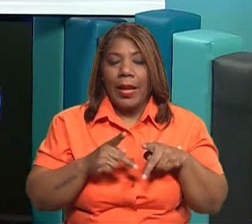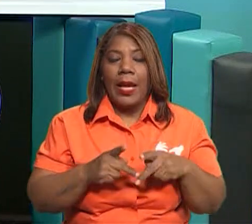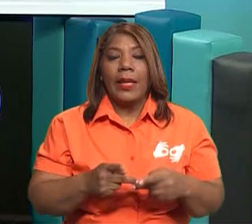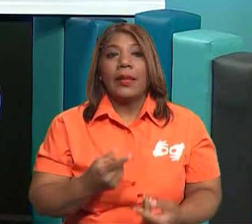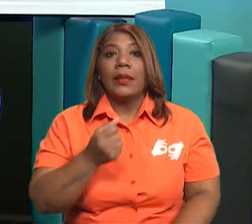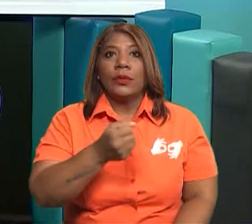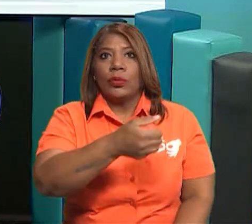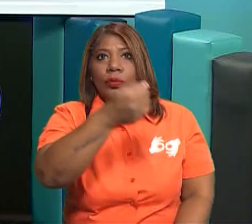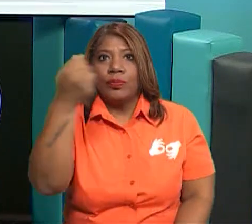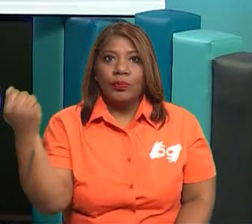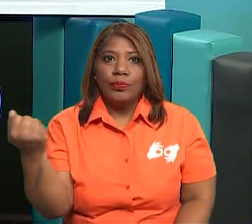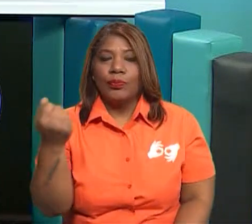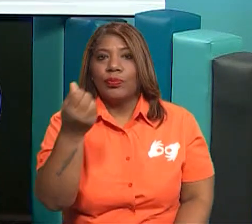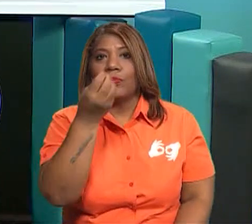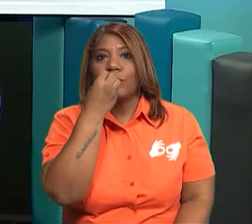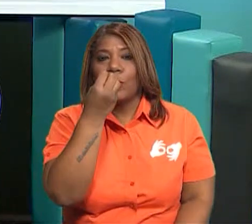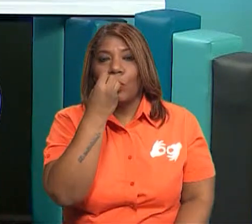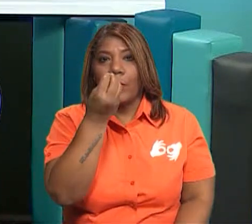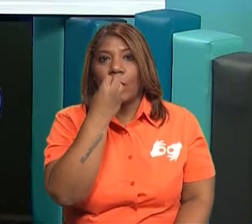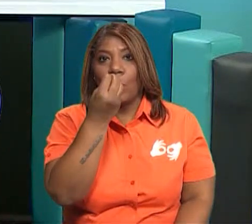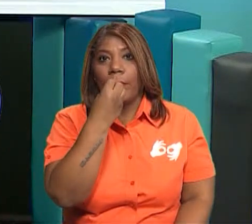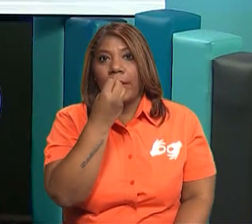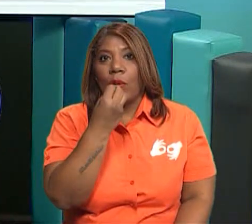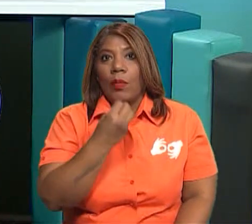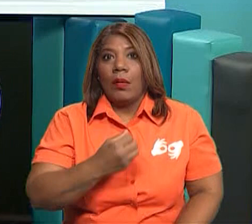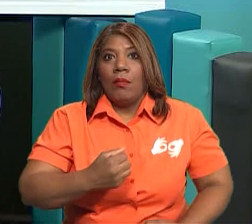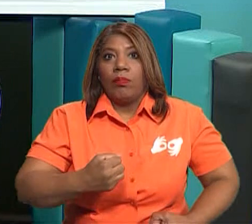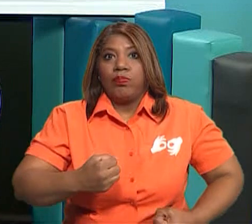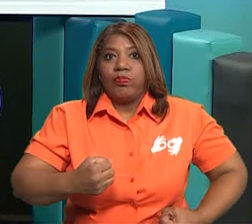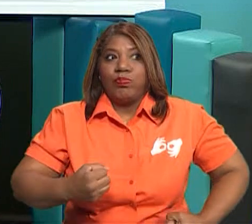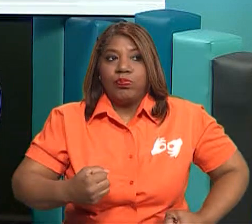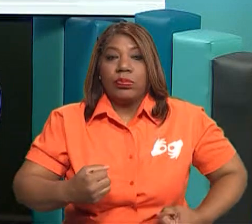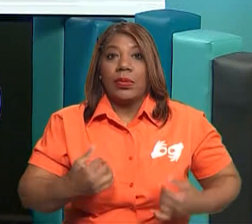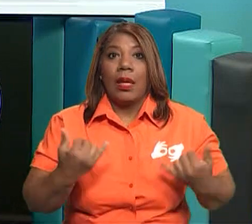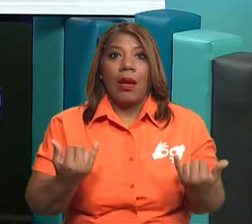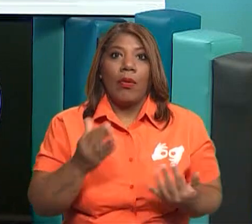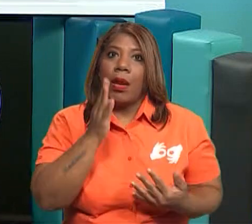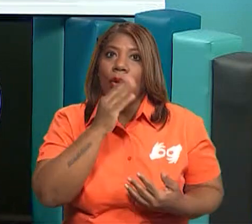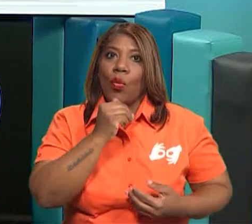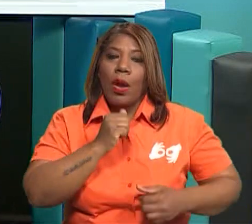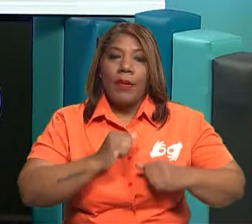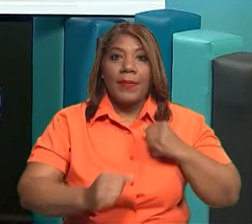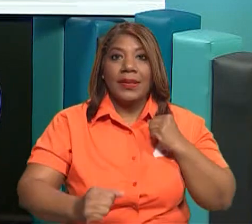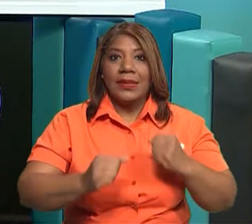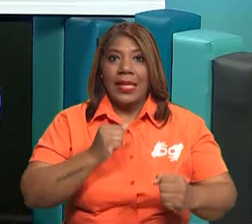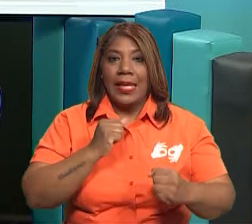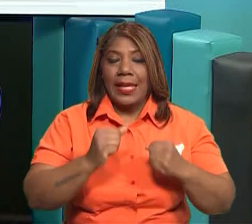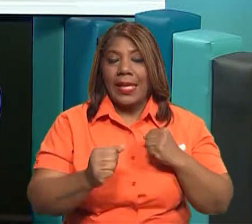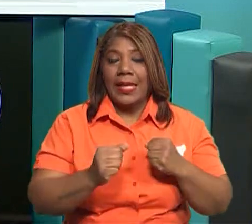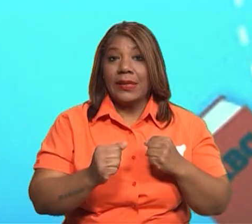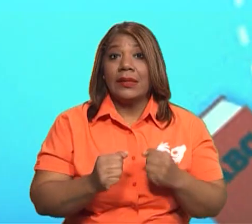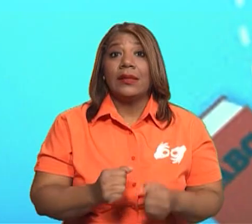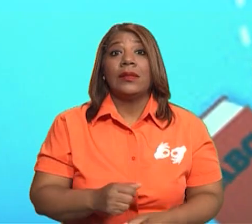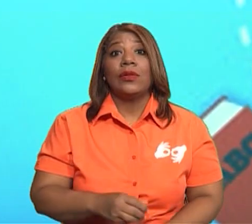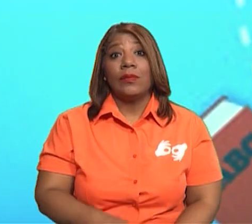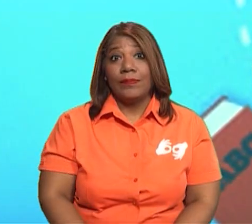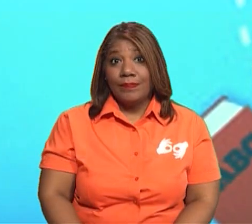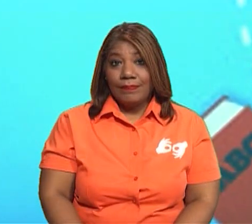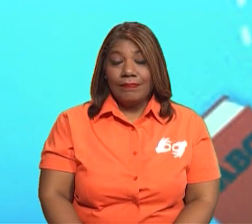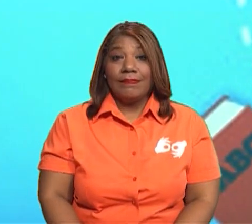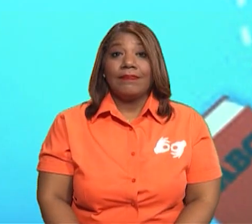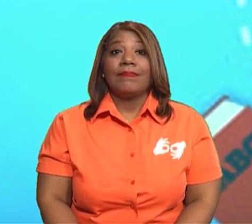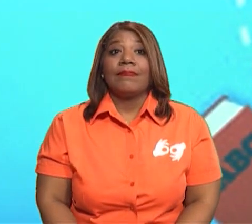alimentos que no deben ser. Y bien, ¿qué más? También tienes problemas para concentrarte. Ah, maestro, por eso es que